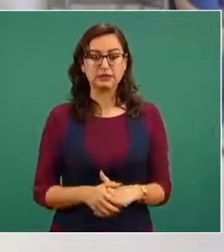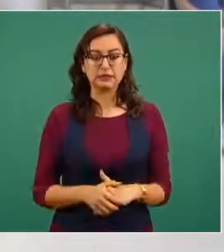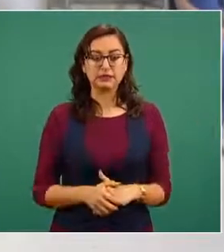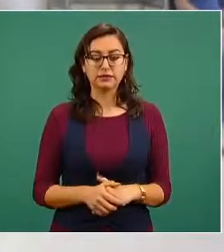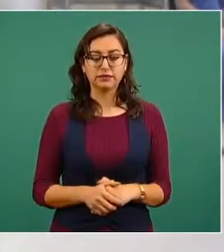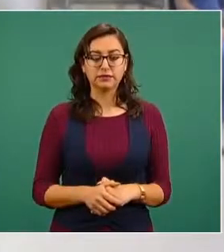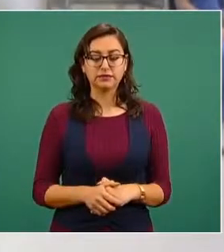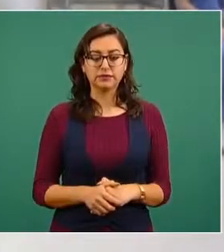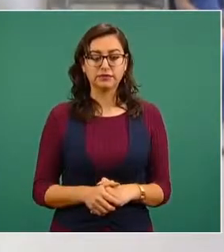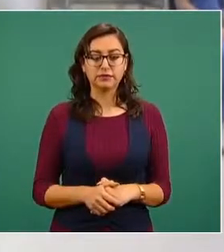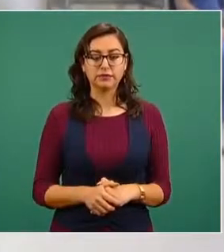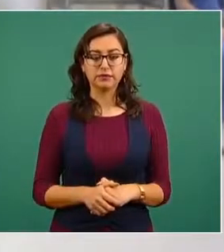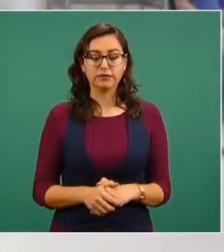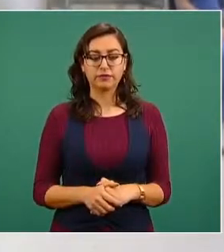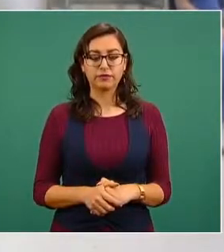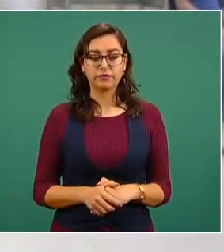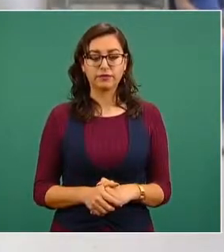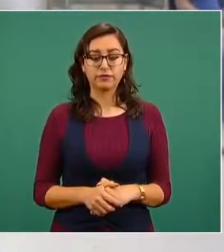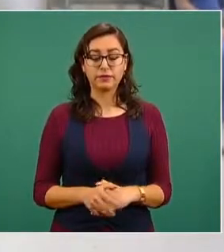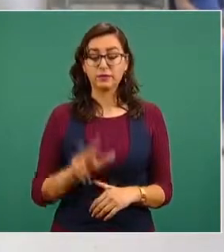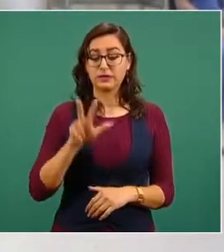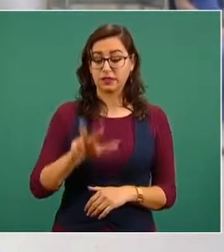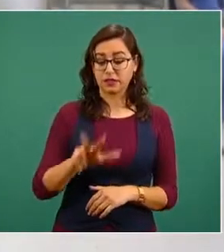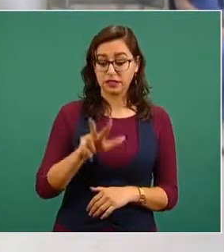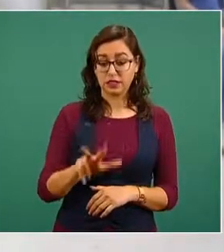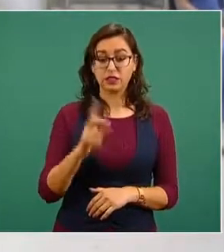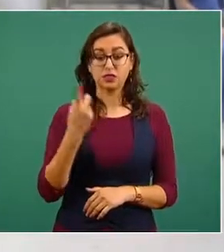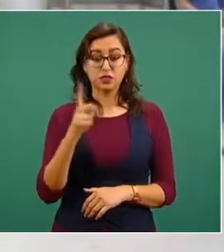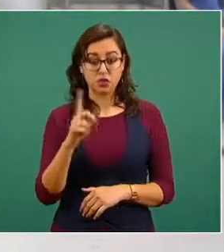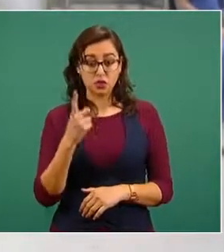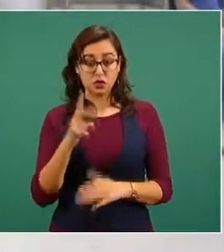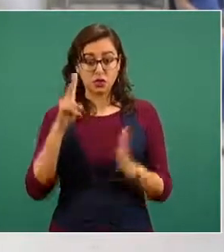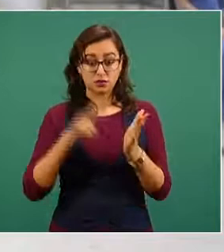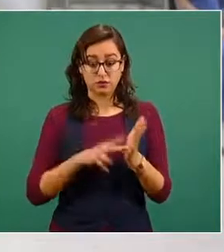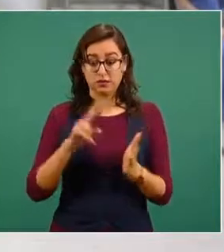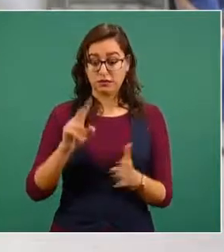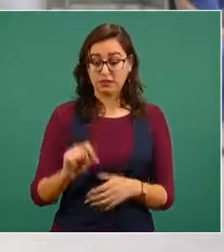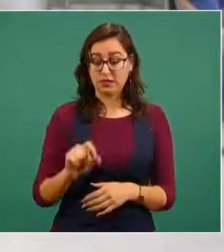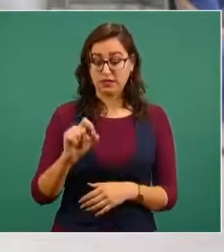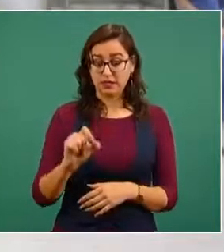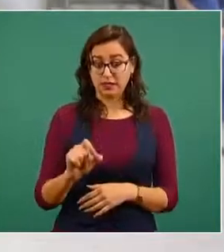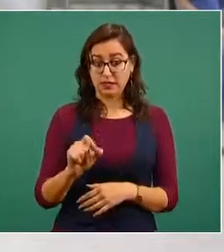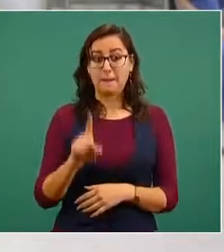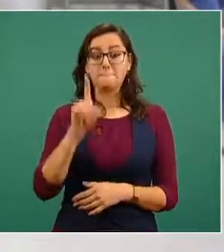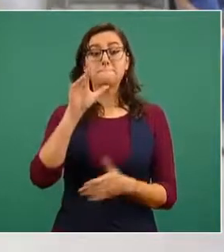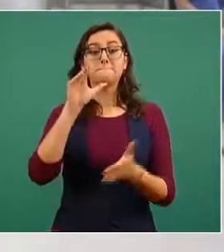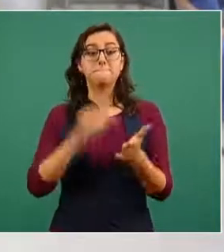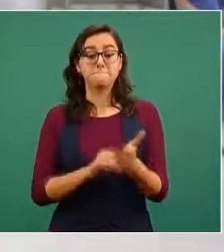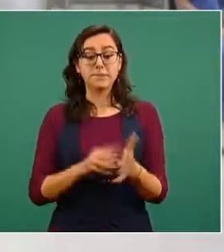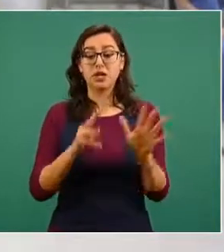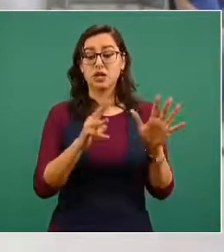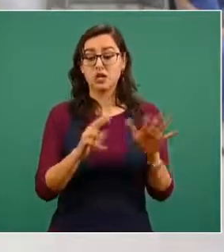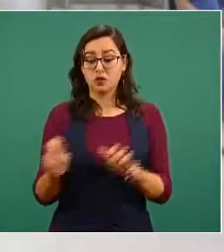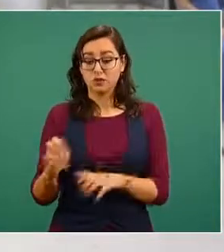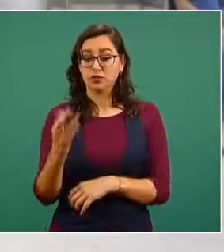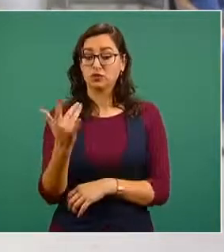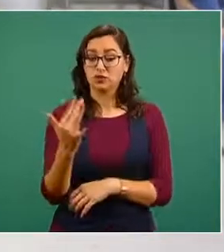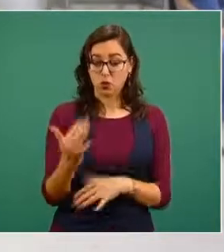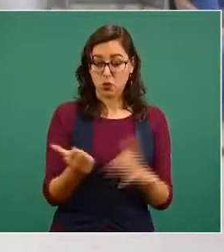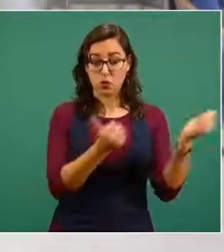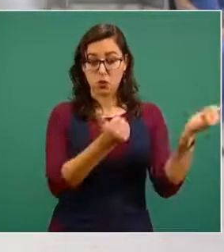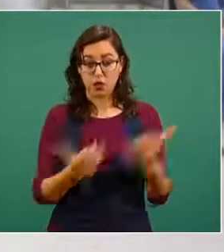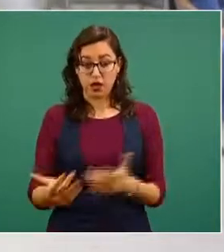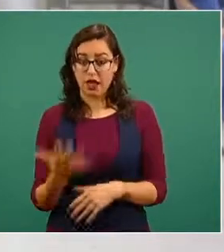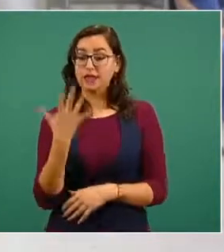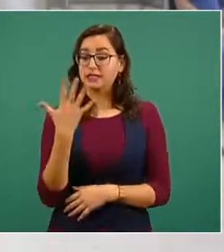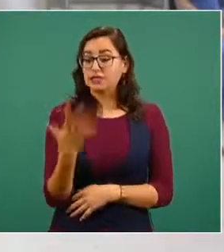continuación lo menciono el veintiocho de diciembre del dos mil veinte recibimos mil novecientos cincuenta dos el